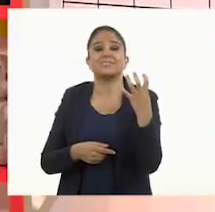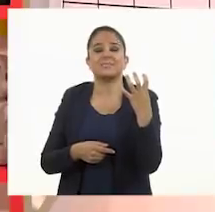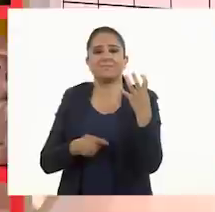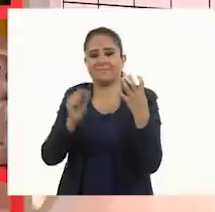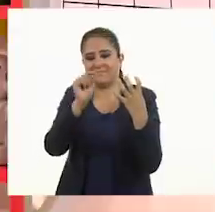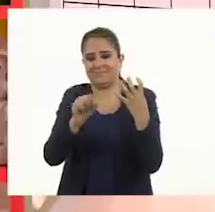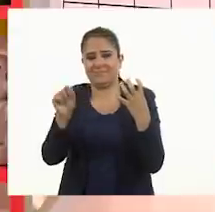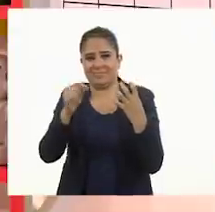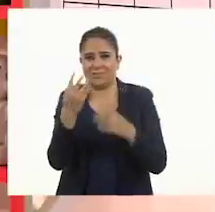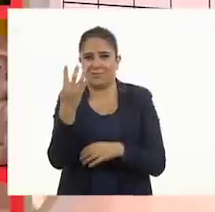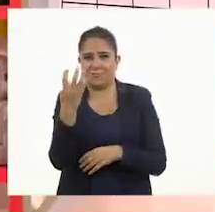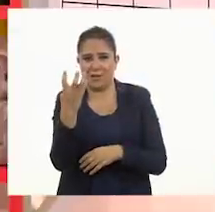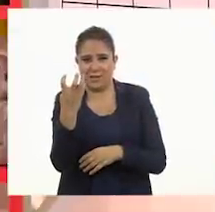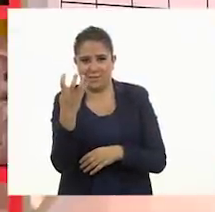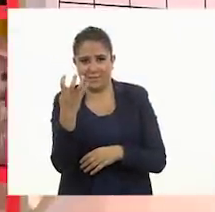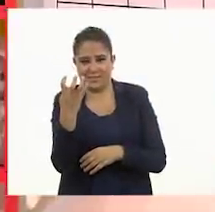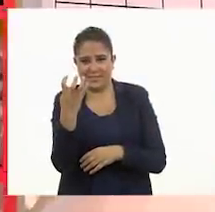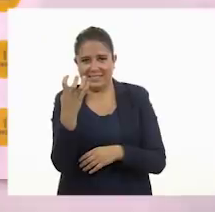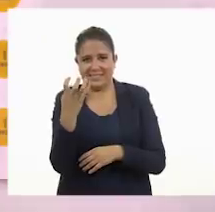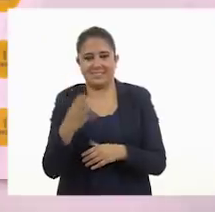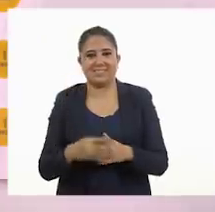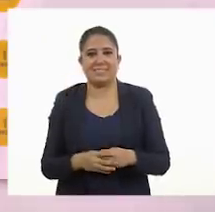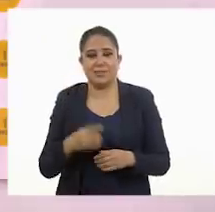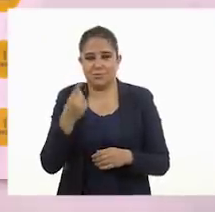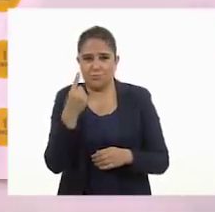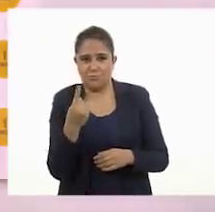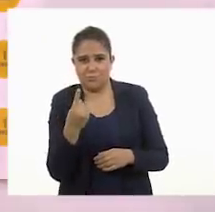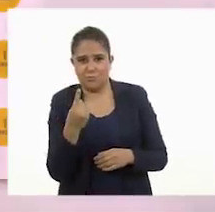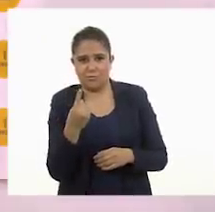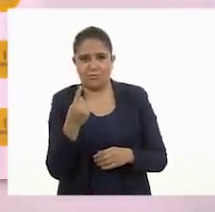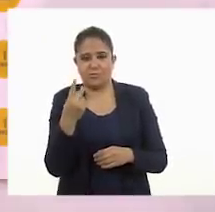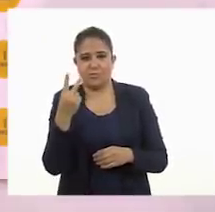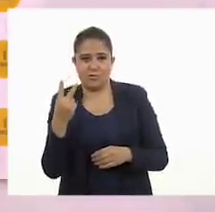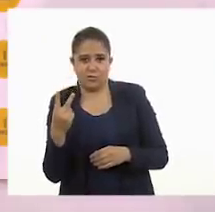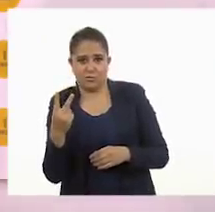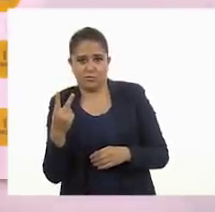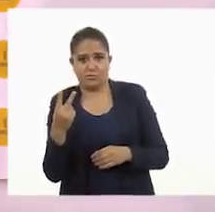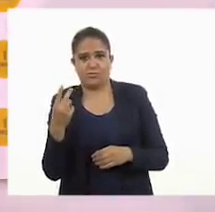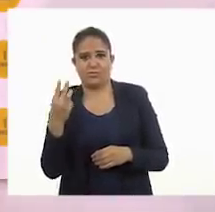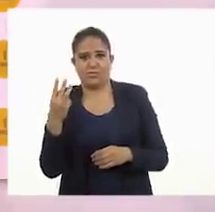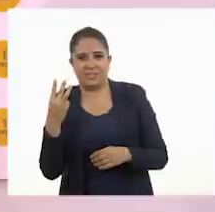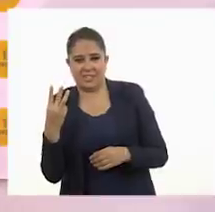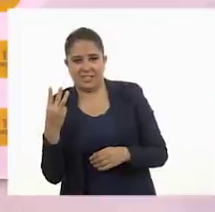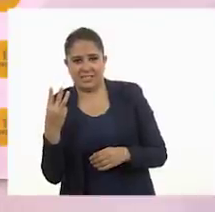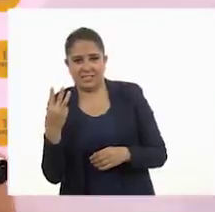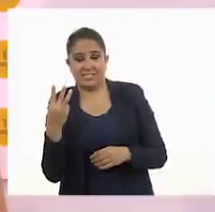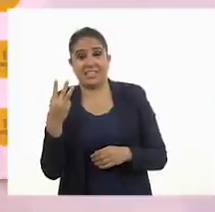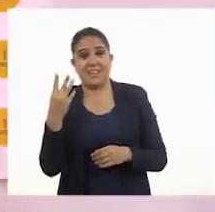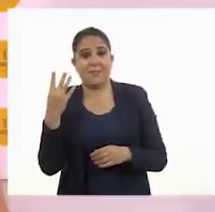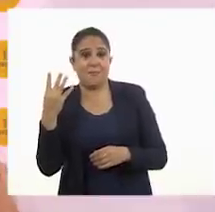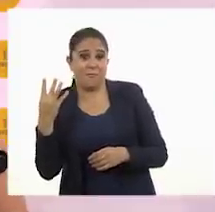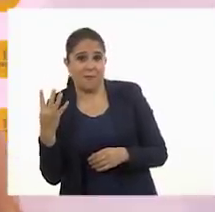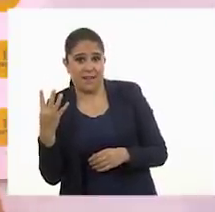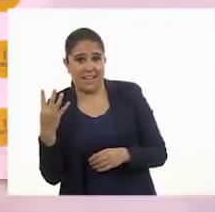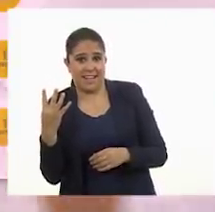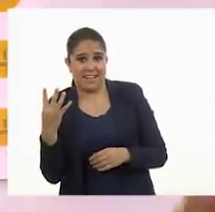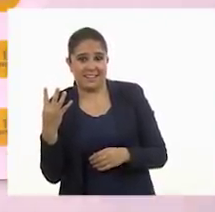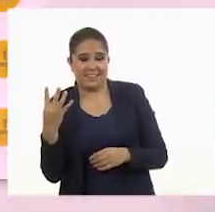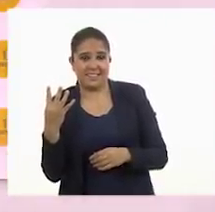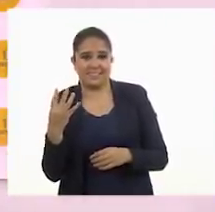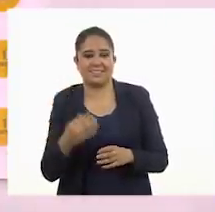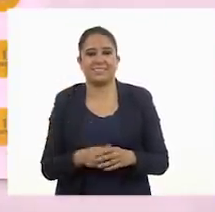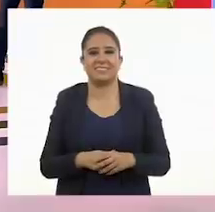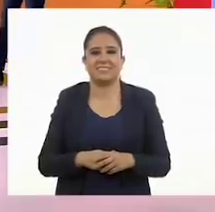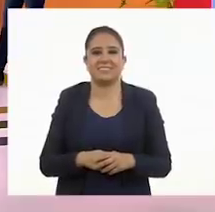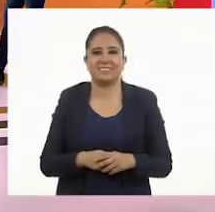tachar cuatro pesos. Uno, dos, tres, cuatro.